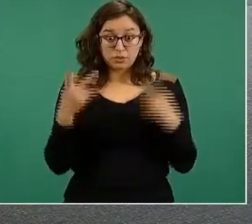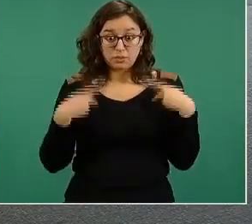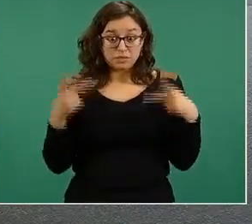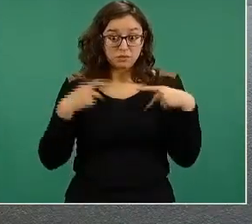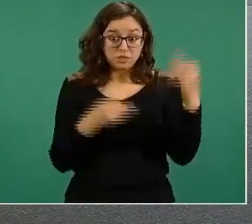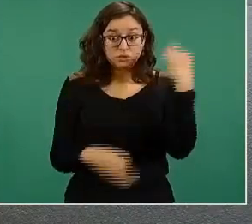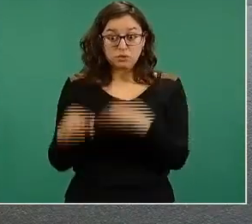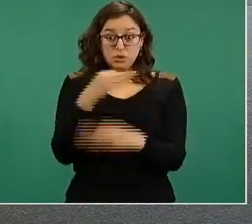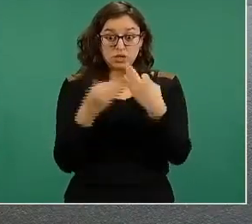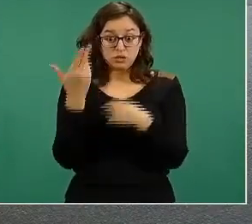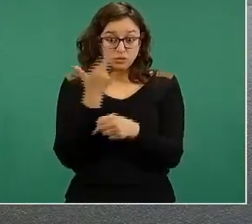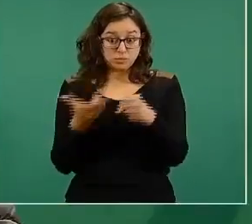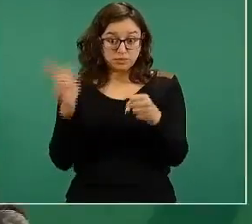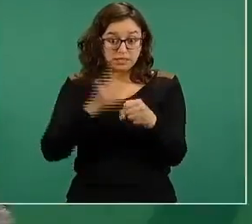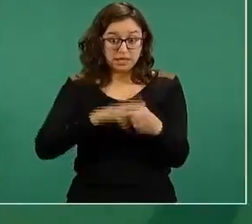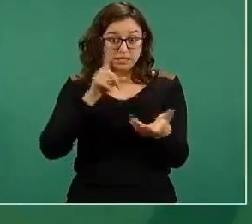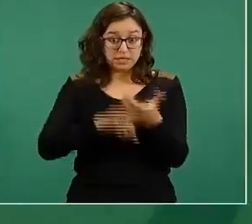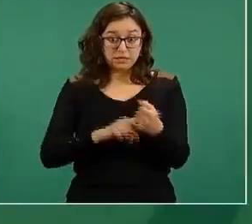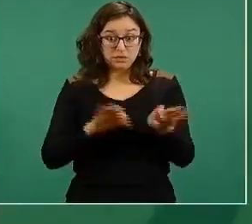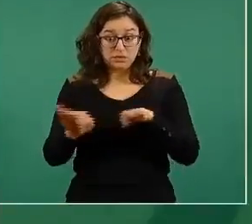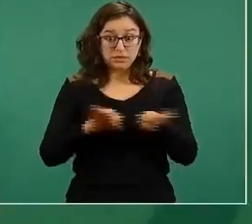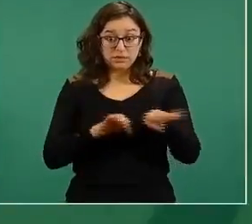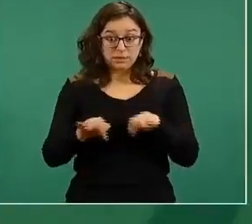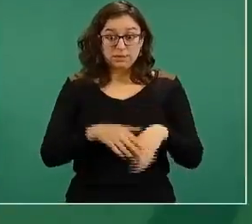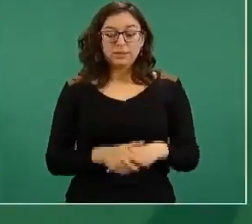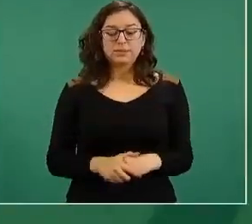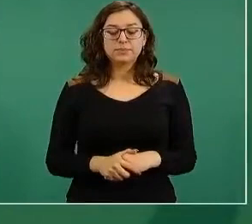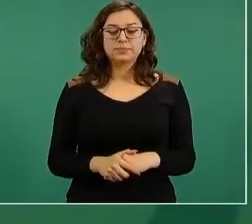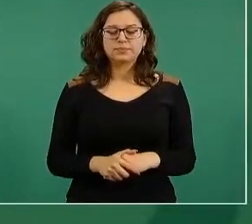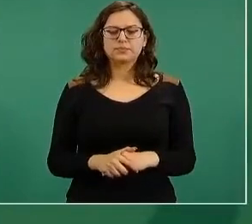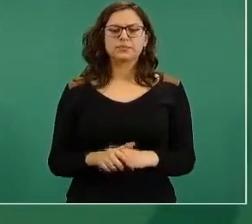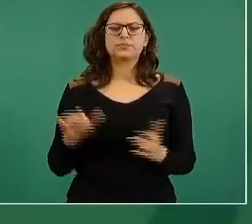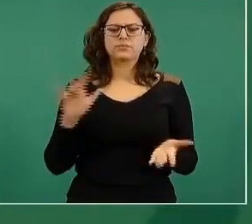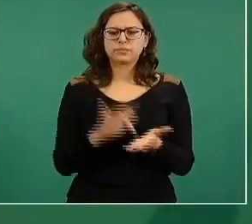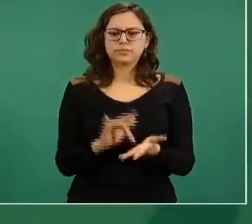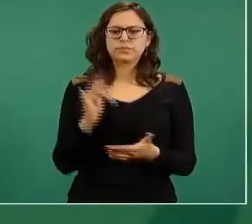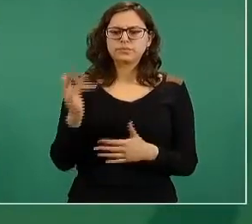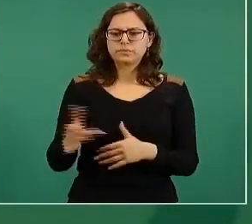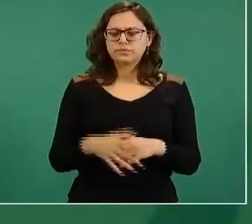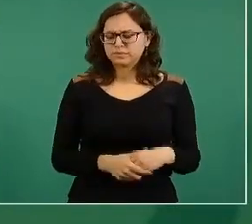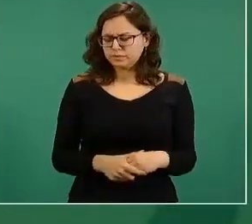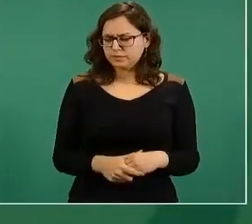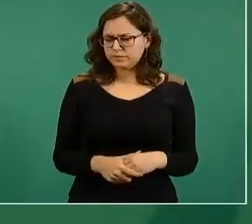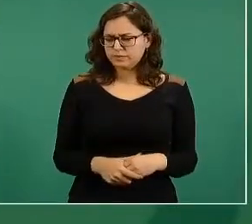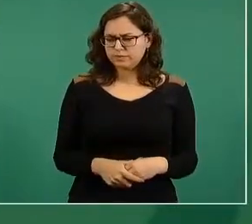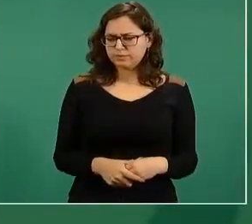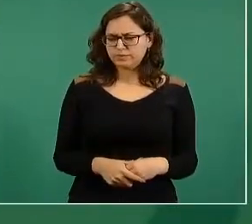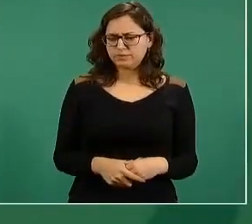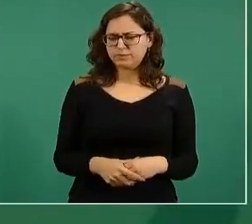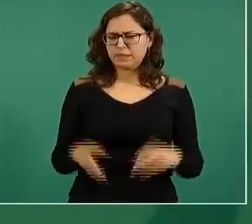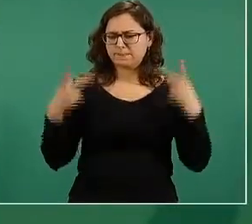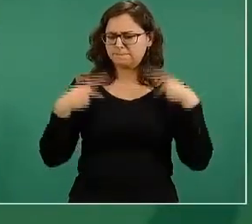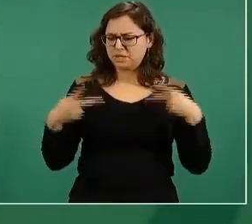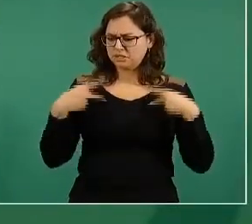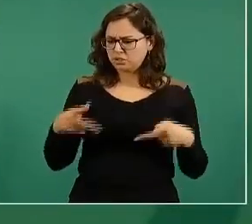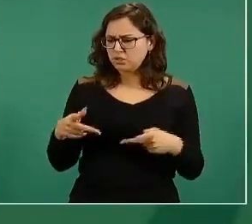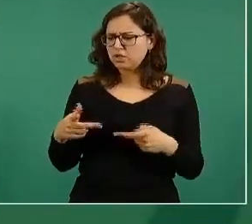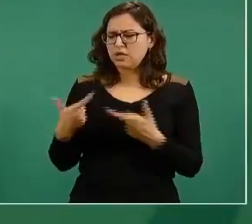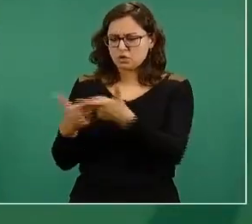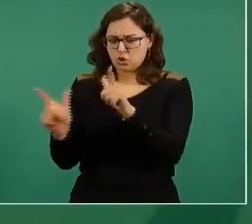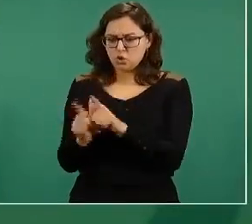personal de salud. Gracias. Gracias. Sobre cuántas personas que son servidoras de la